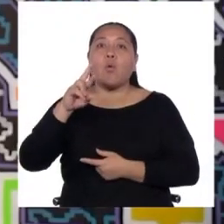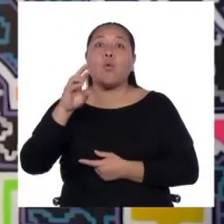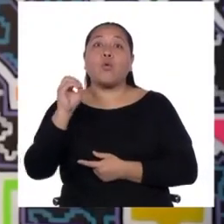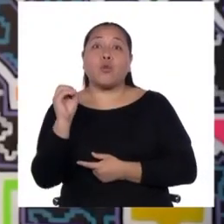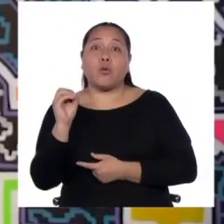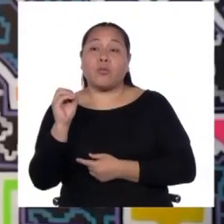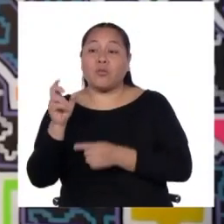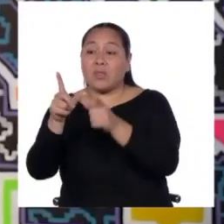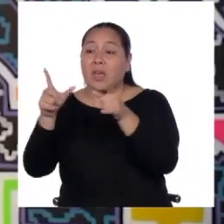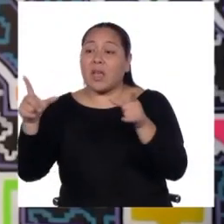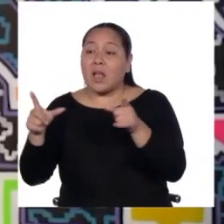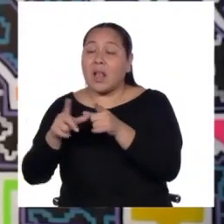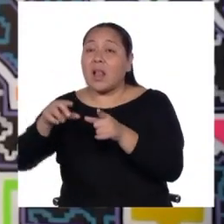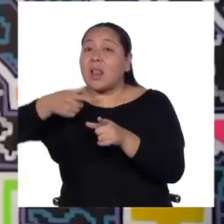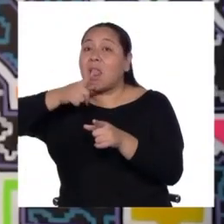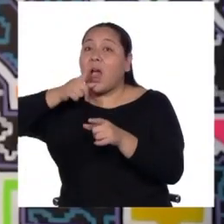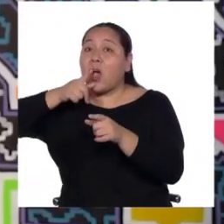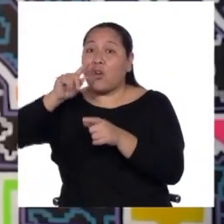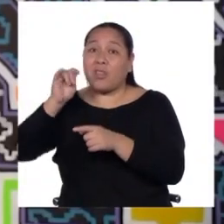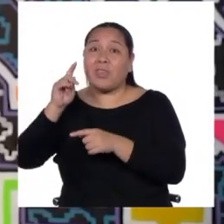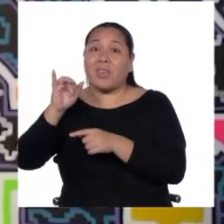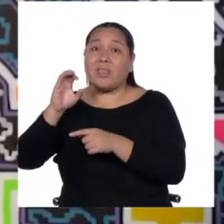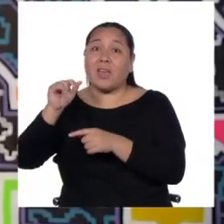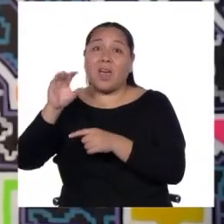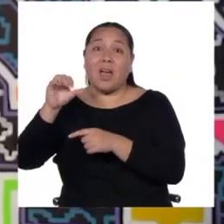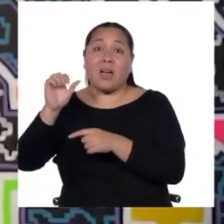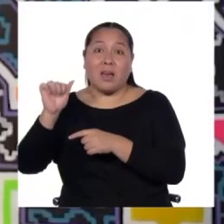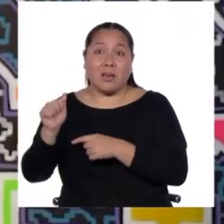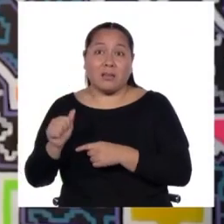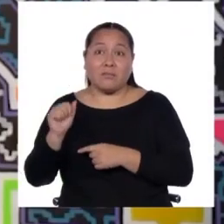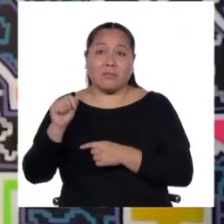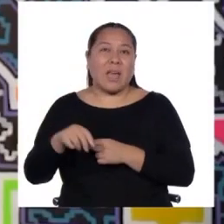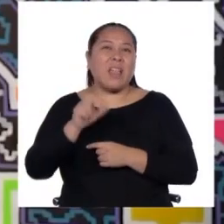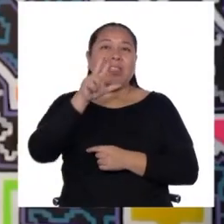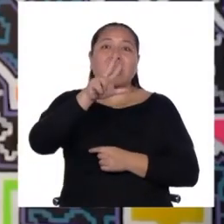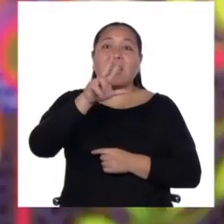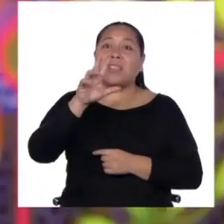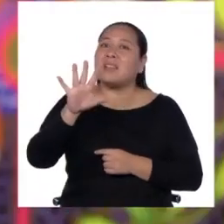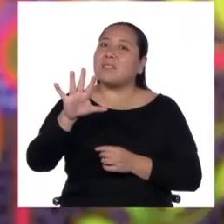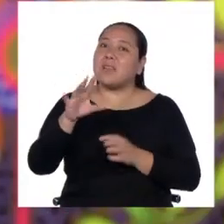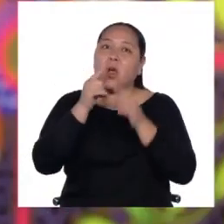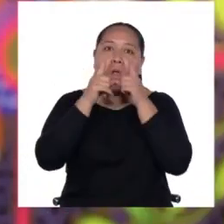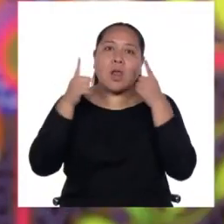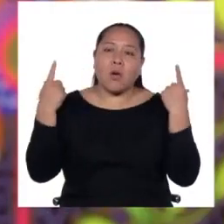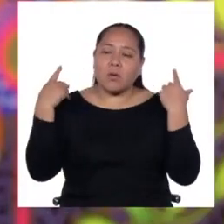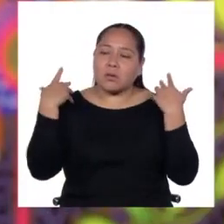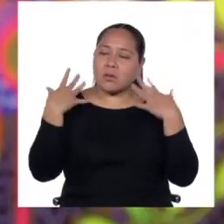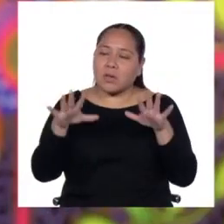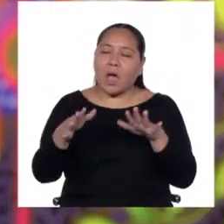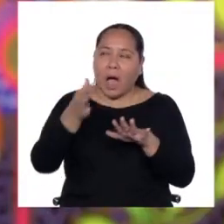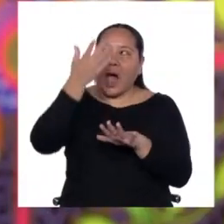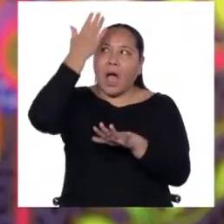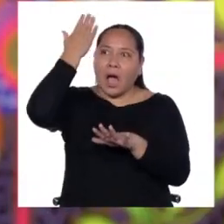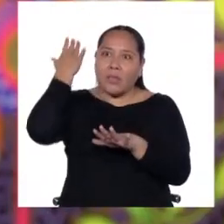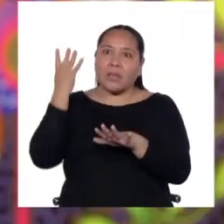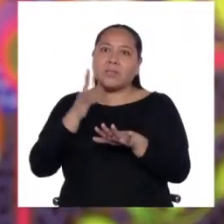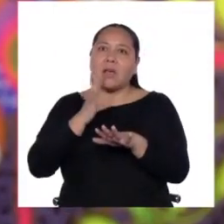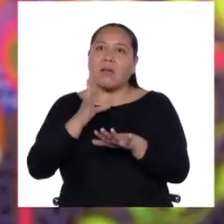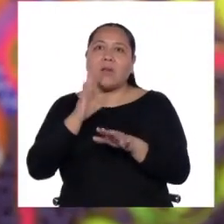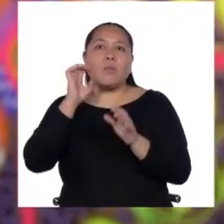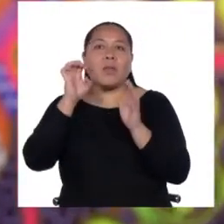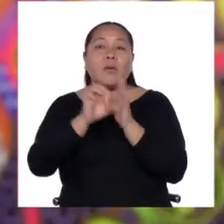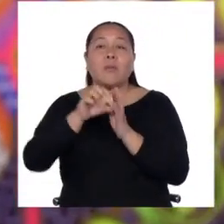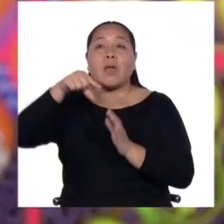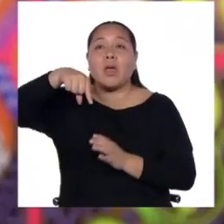Titicaca, como lo son 35 lenguas más que se hablaban en el Perú, como el Puquina, que era la